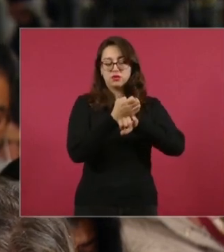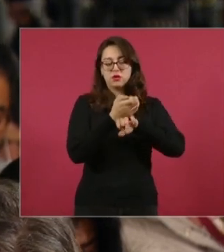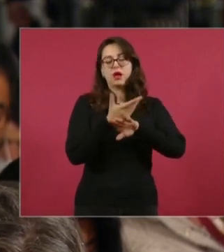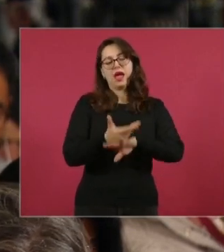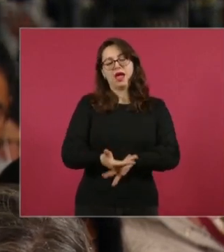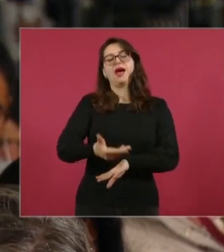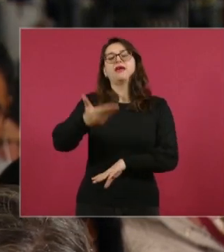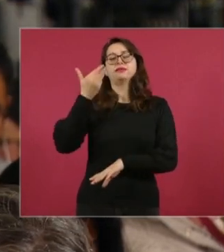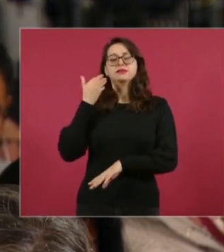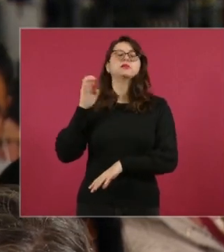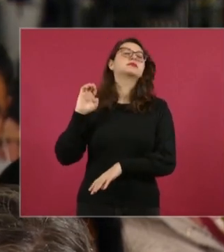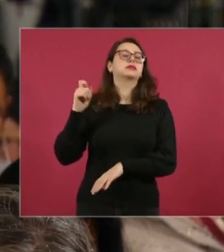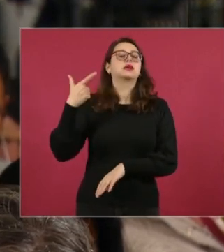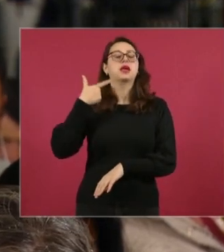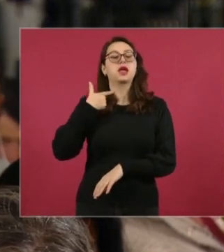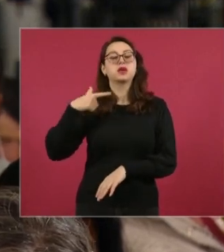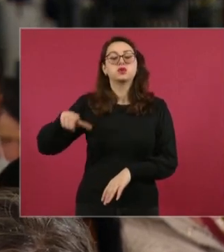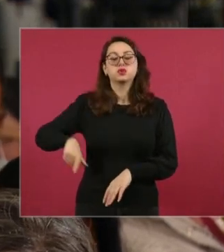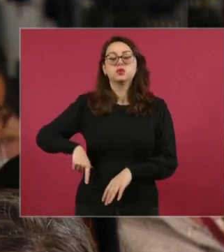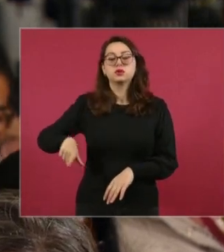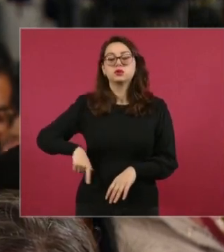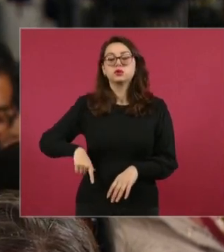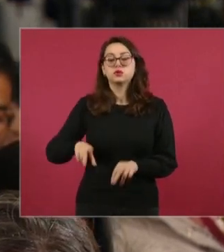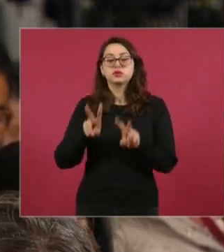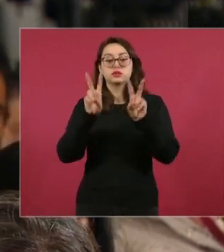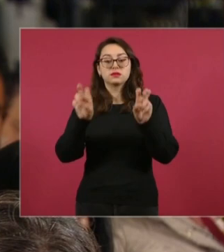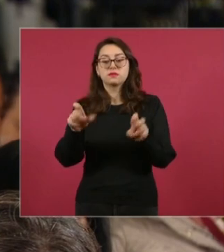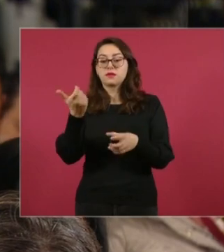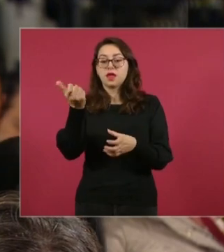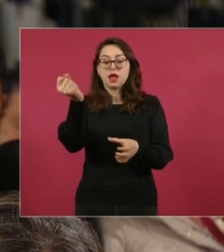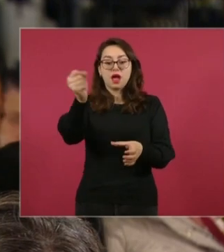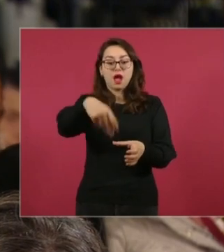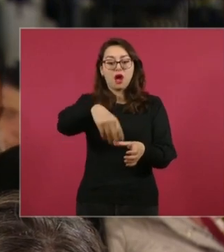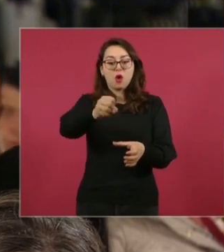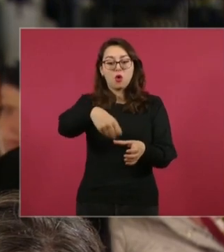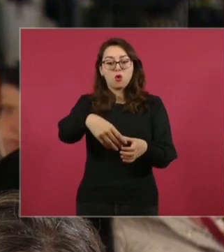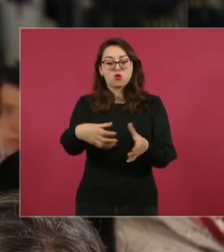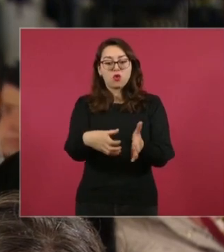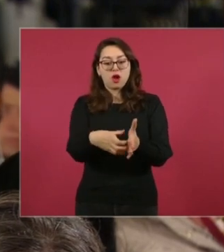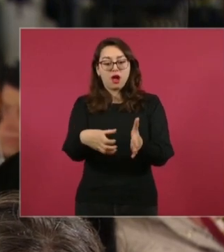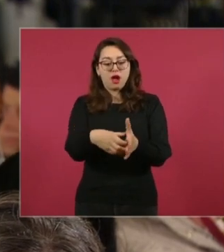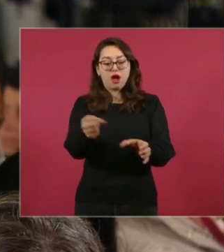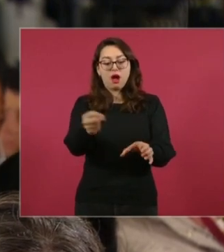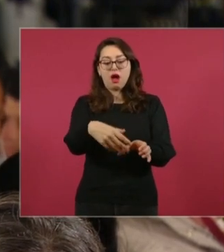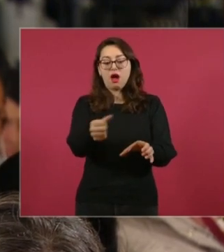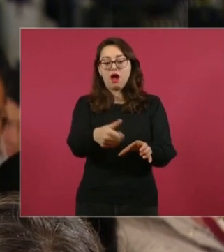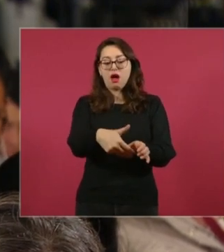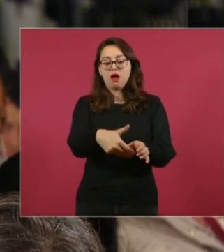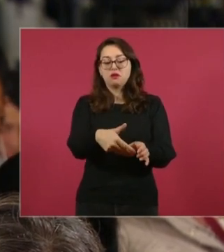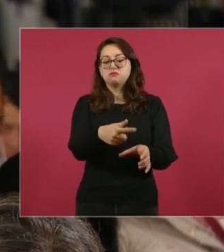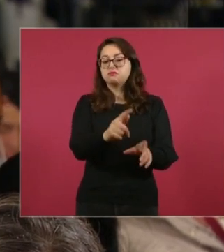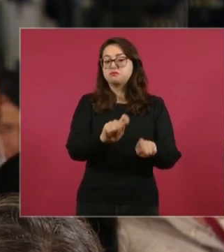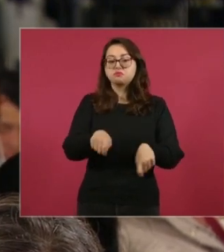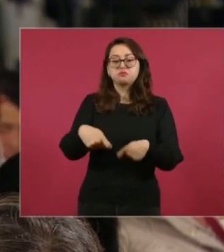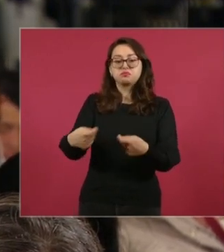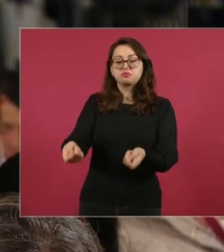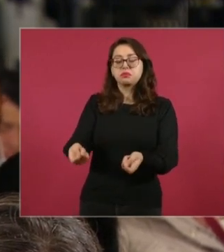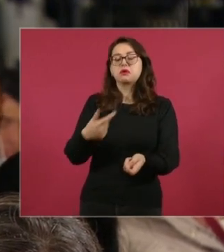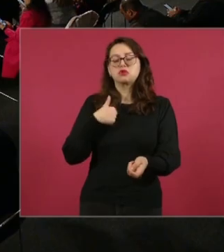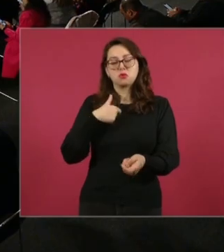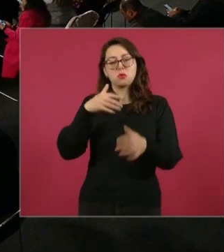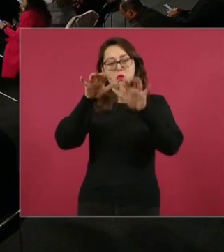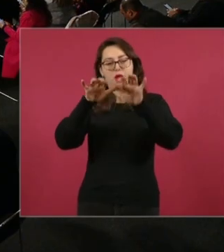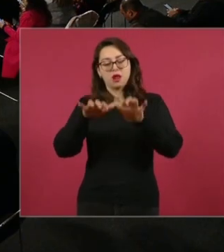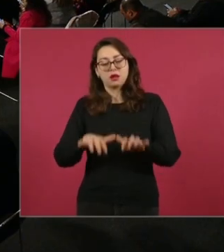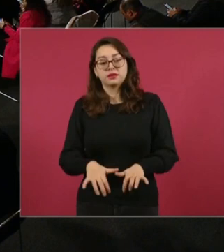los pagos de manera unilateral. Y aquí dice, señor presidente, primero se les saluda y desearles que